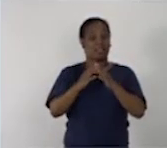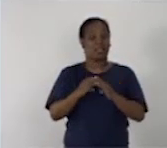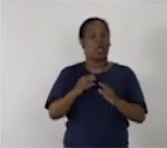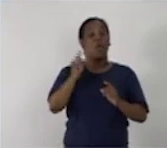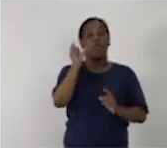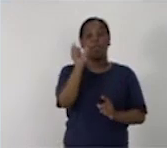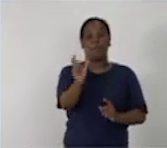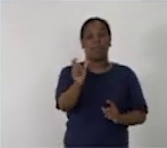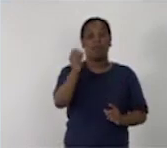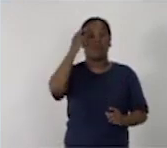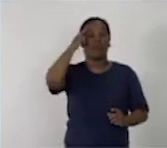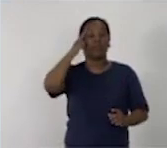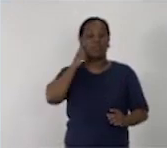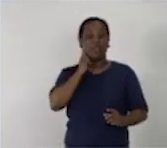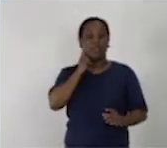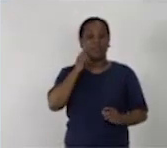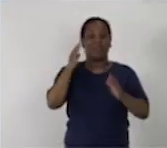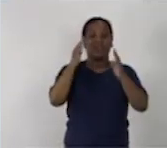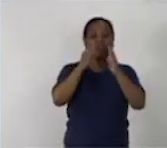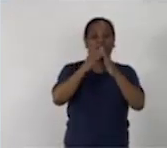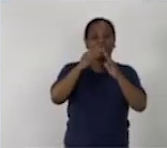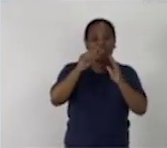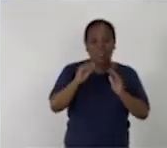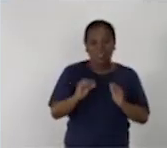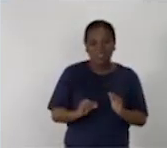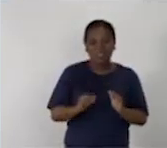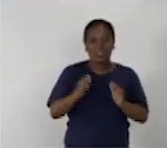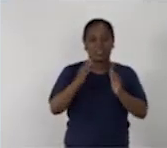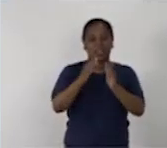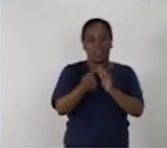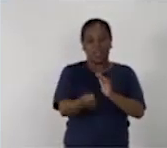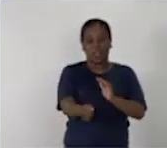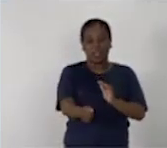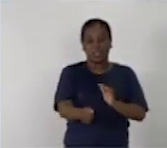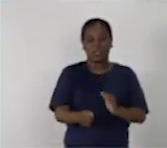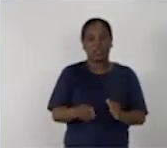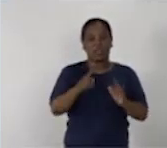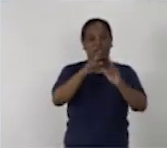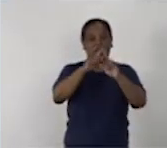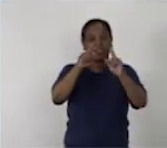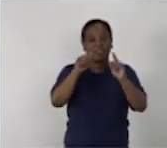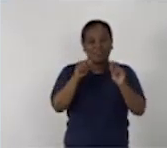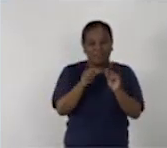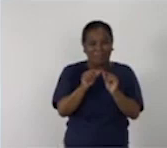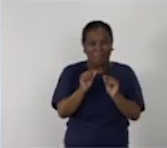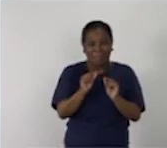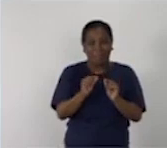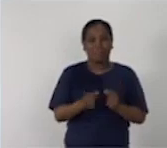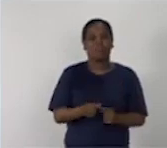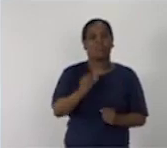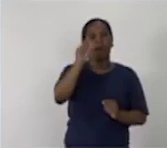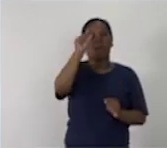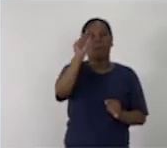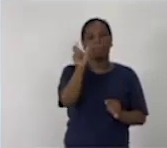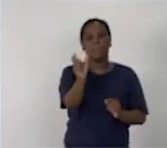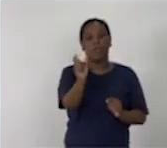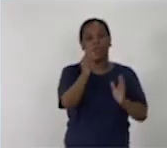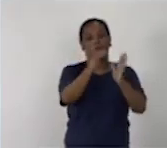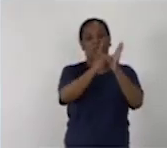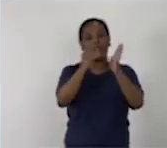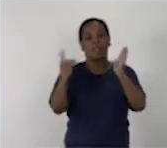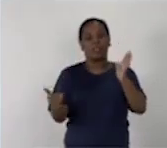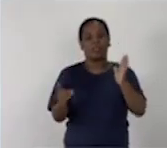palabra primitiva y casita, casero y casilla son palabras derivadas. Todas